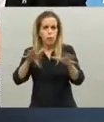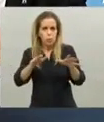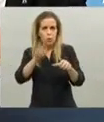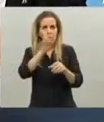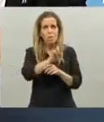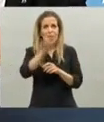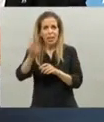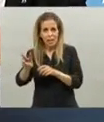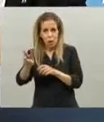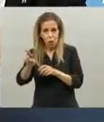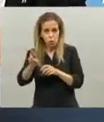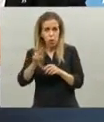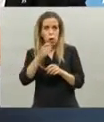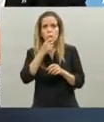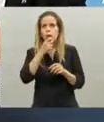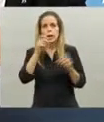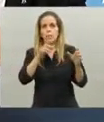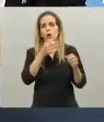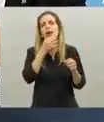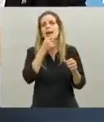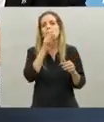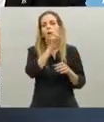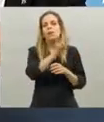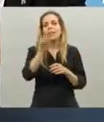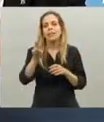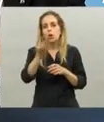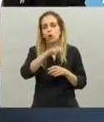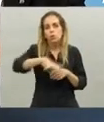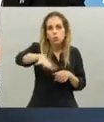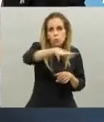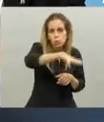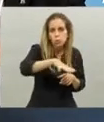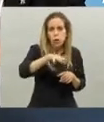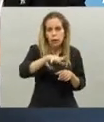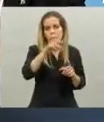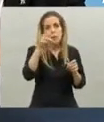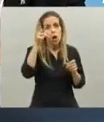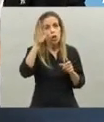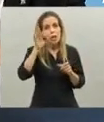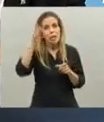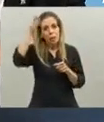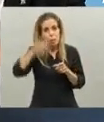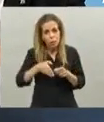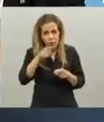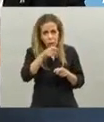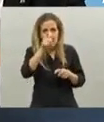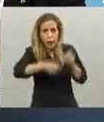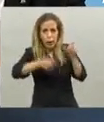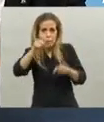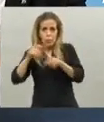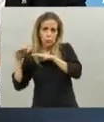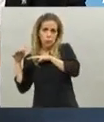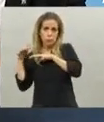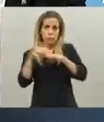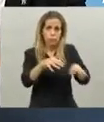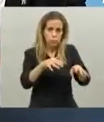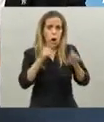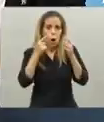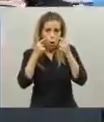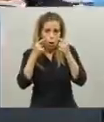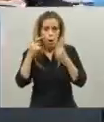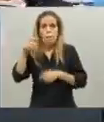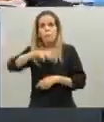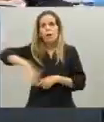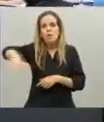casos, tomamos el 80% de los lugares de concentración. Lo que sí se mantiene es el comercio